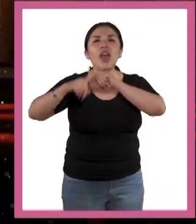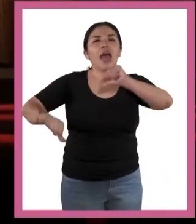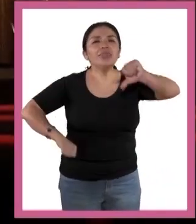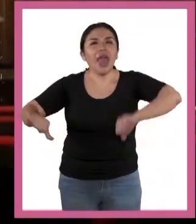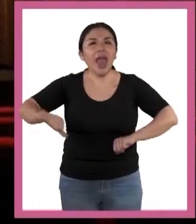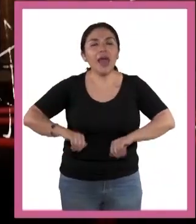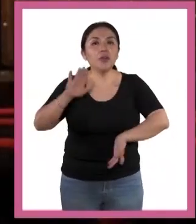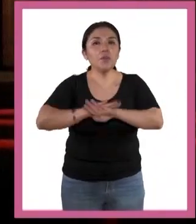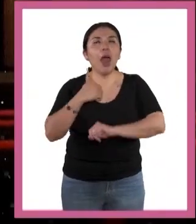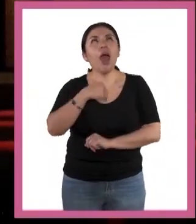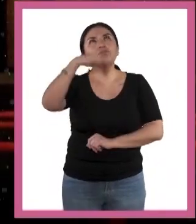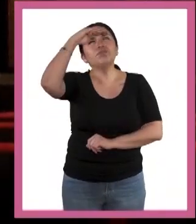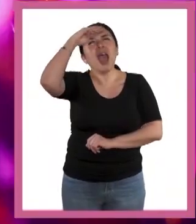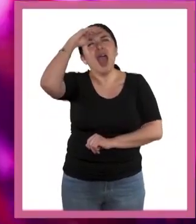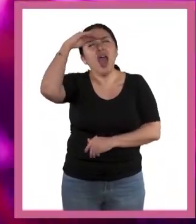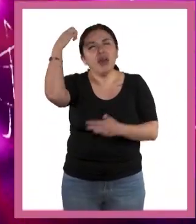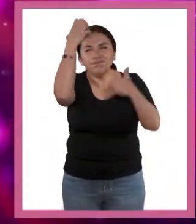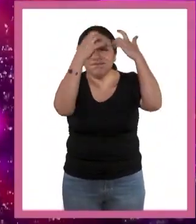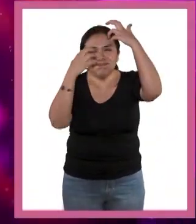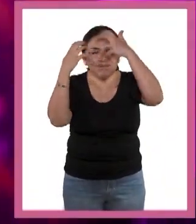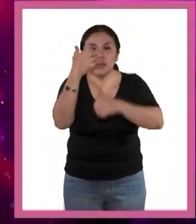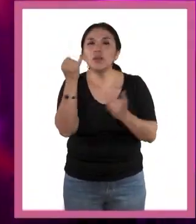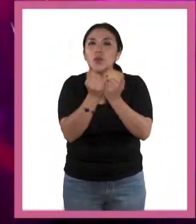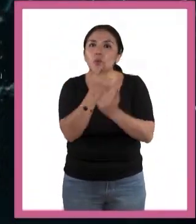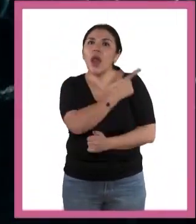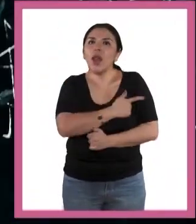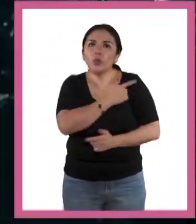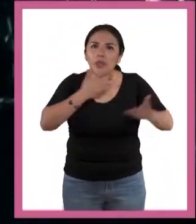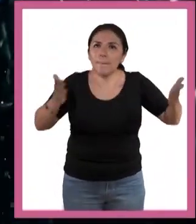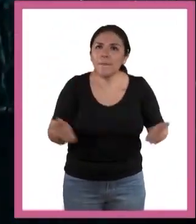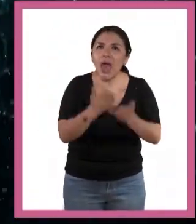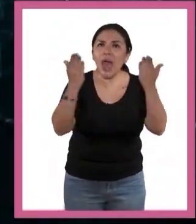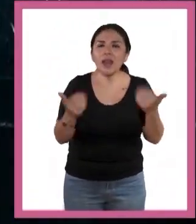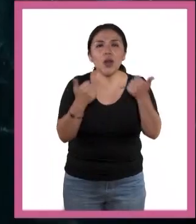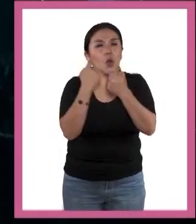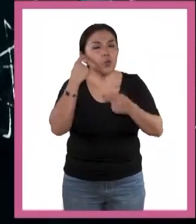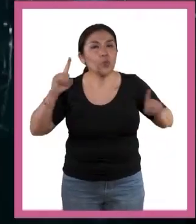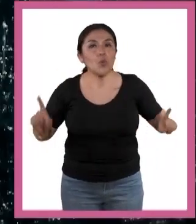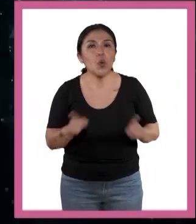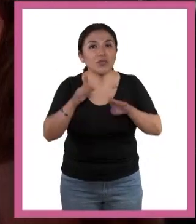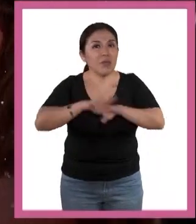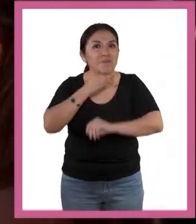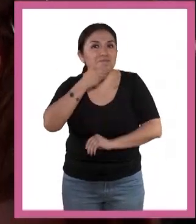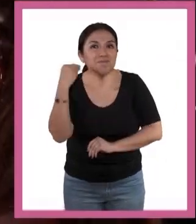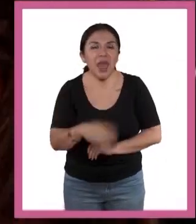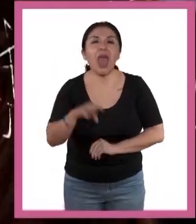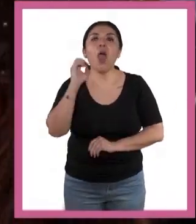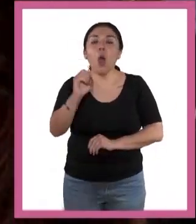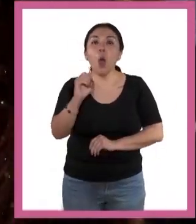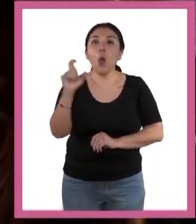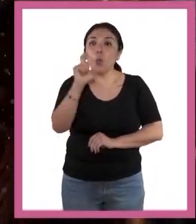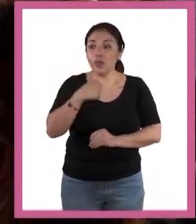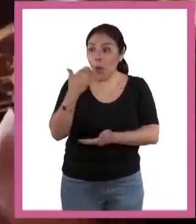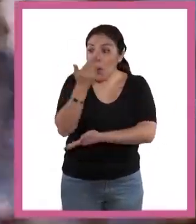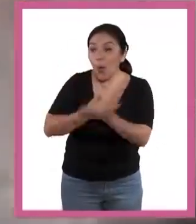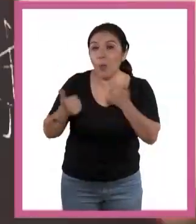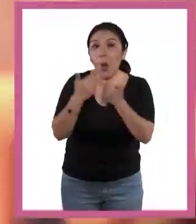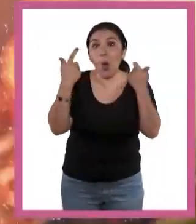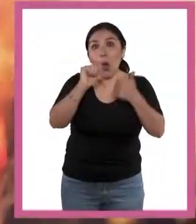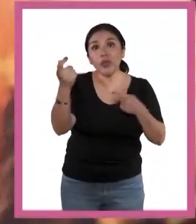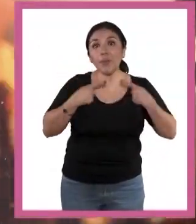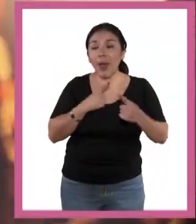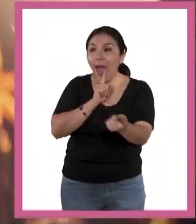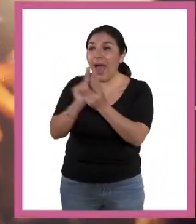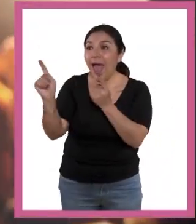teatro que nos hacen reflexionar. Nos gusta bailar al ritmo de nuestra música favorita y cuando lo compartimos con